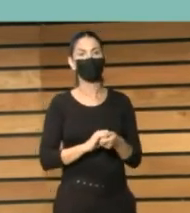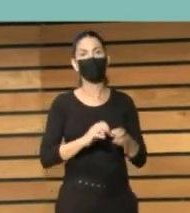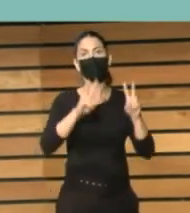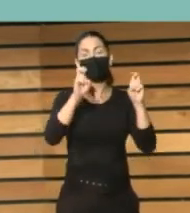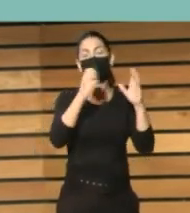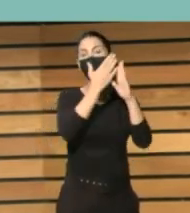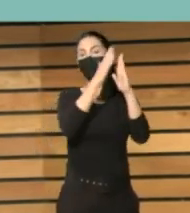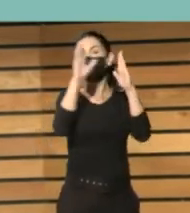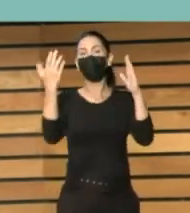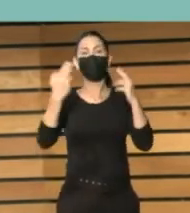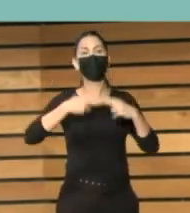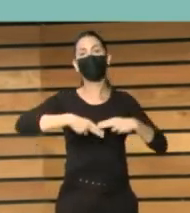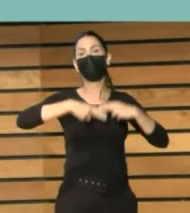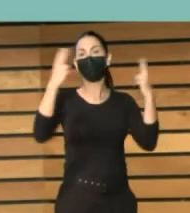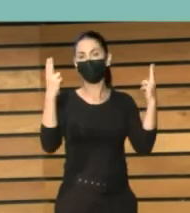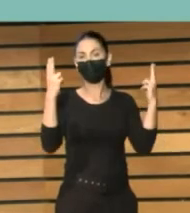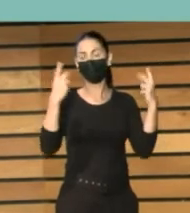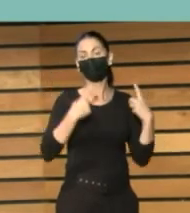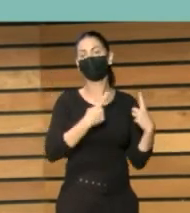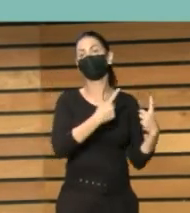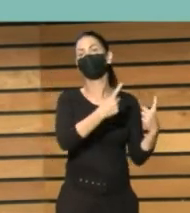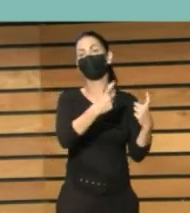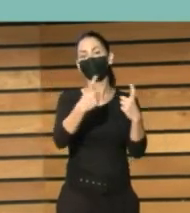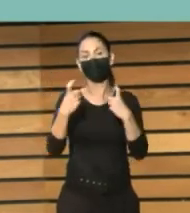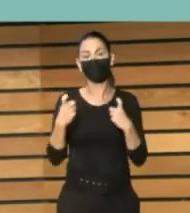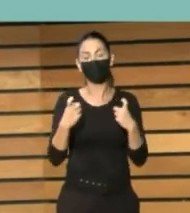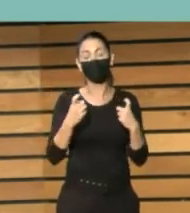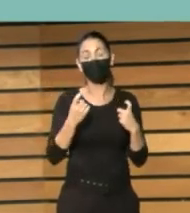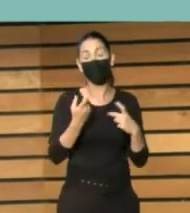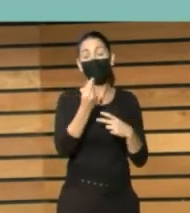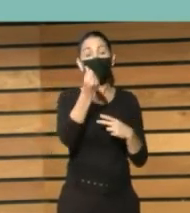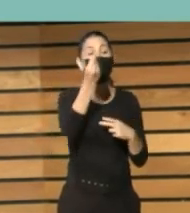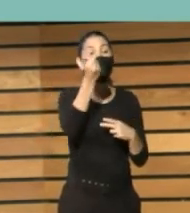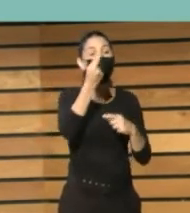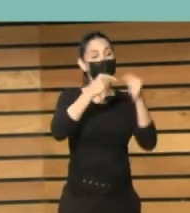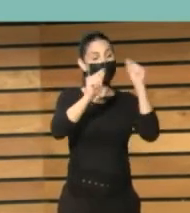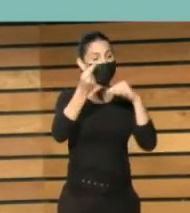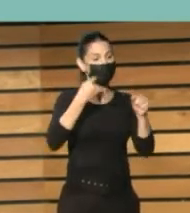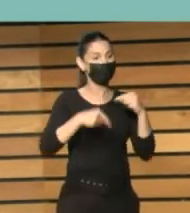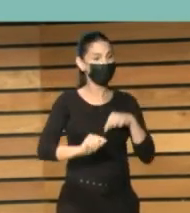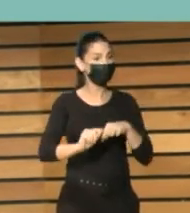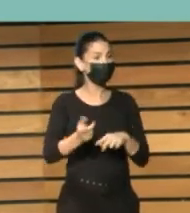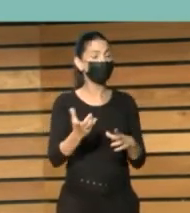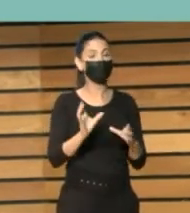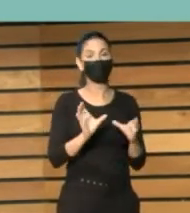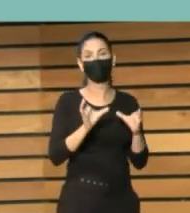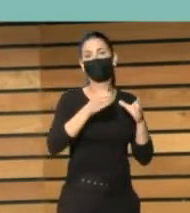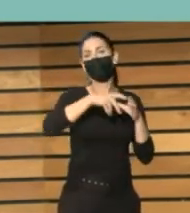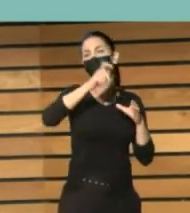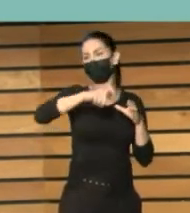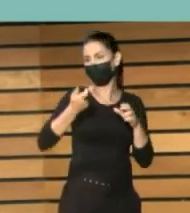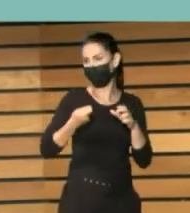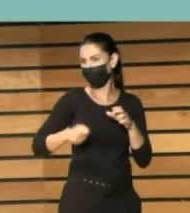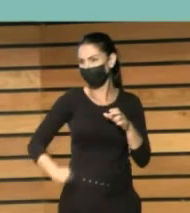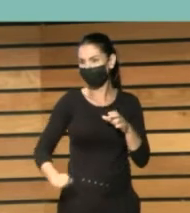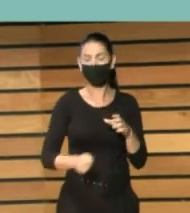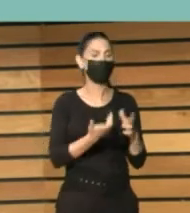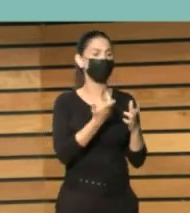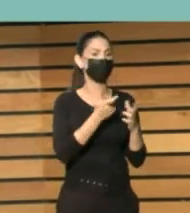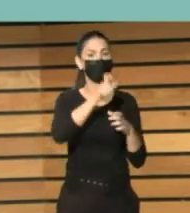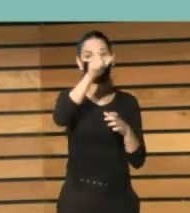biblioteca pública necesitará contar con un presupuesto, contar con equipos y con programas informáticos,